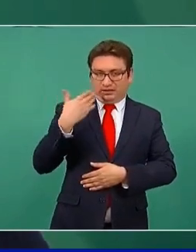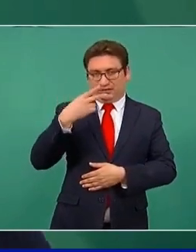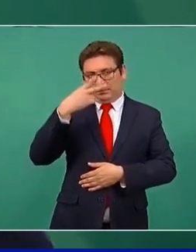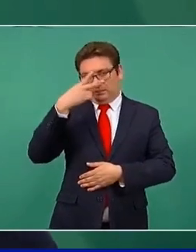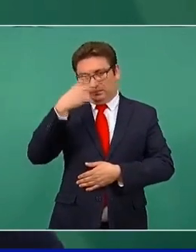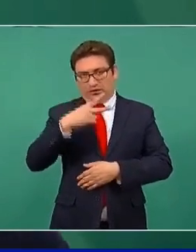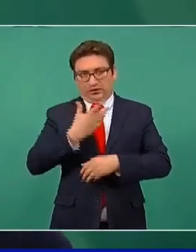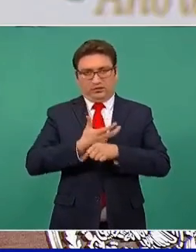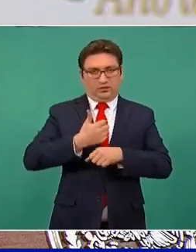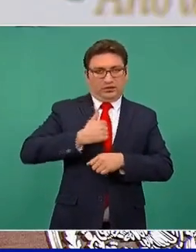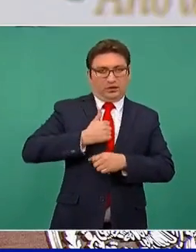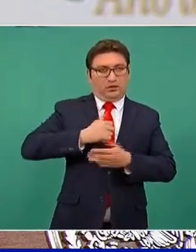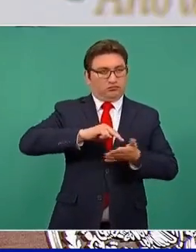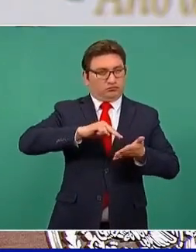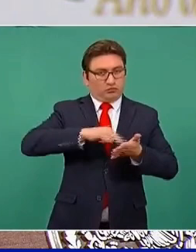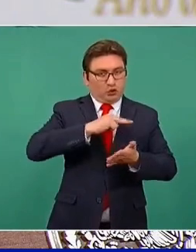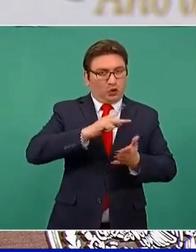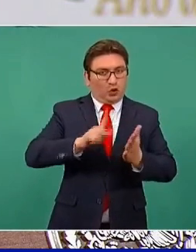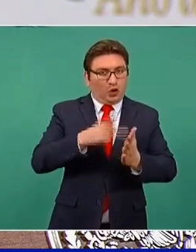México nos ha ayudado mucho.